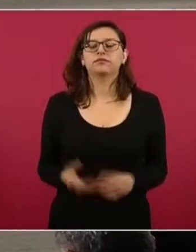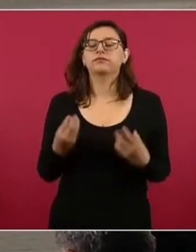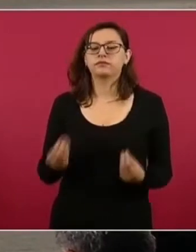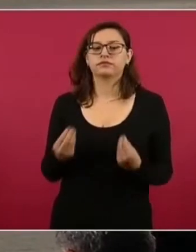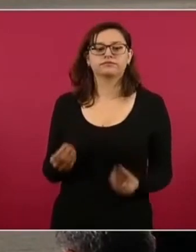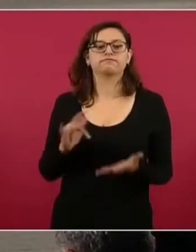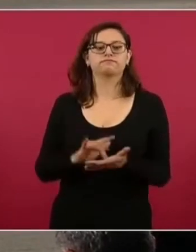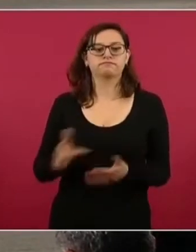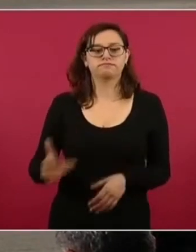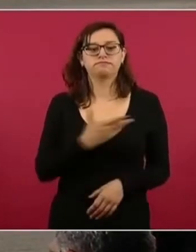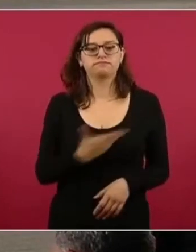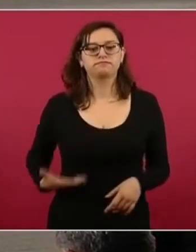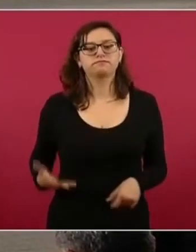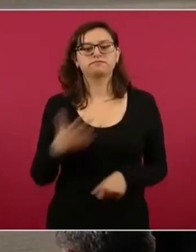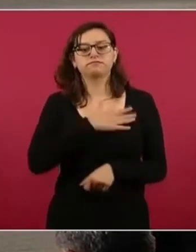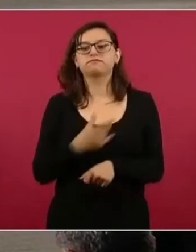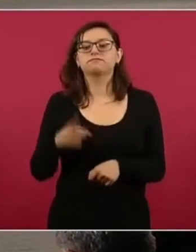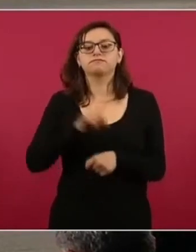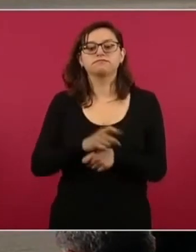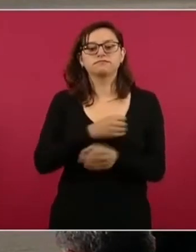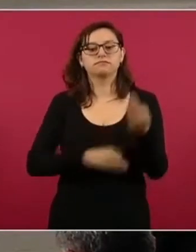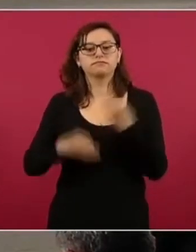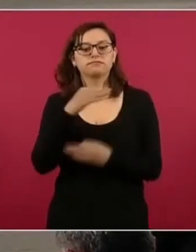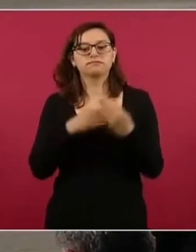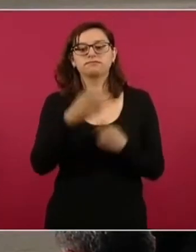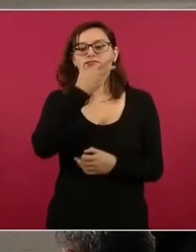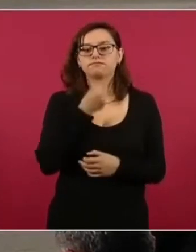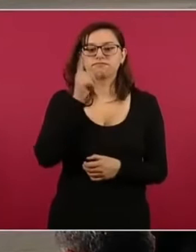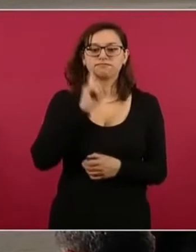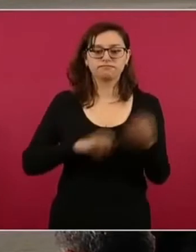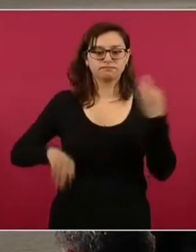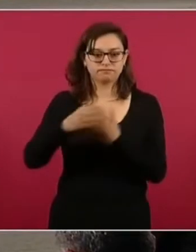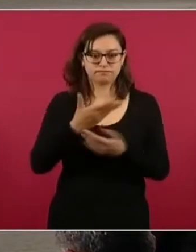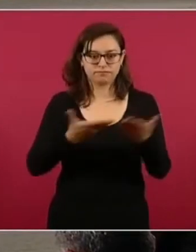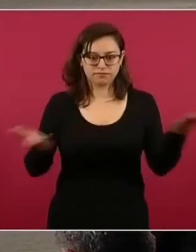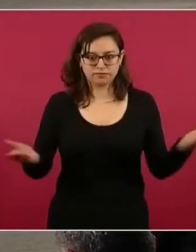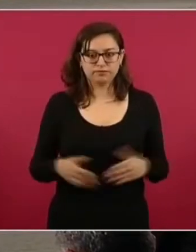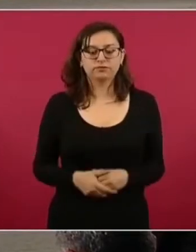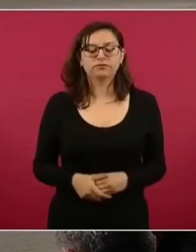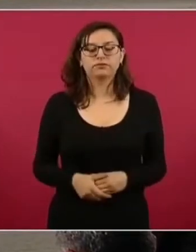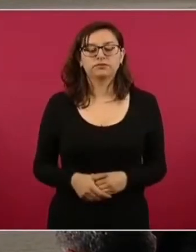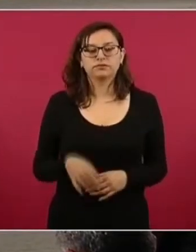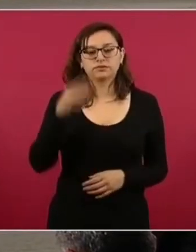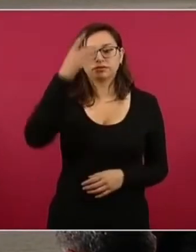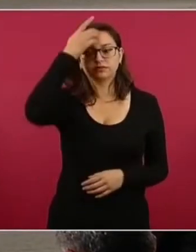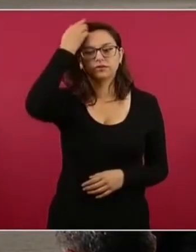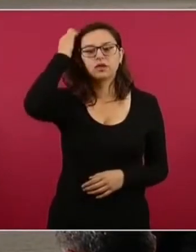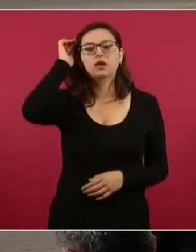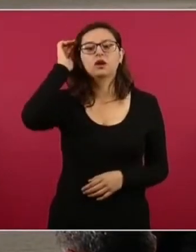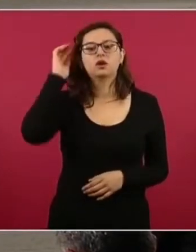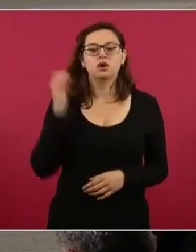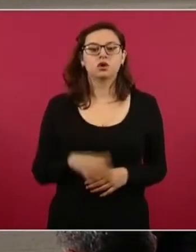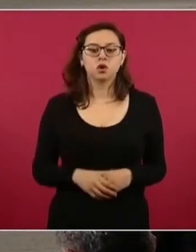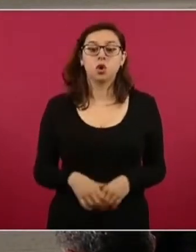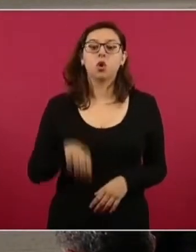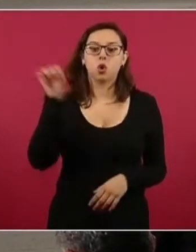presidente. Muy buen día. Buen día para todos y para todas. Informo a usted, señor presidente, que el día de hoy estará